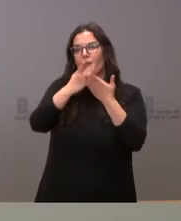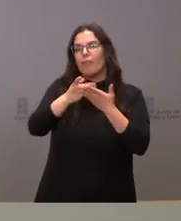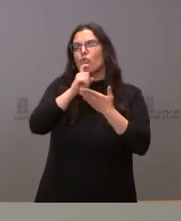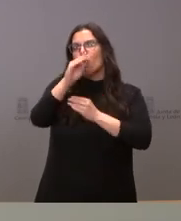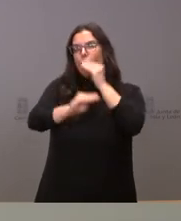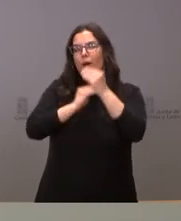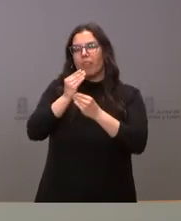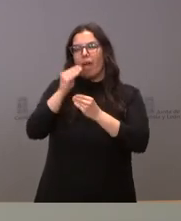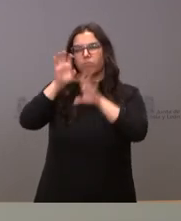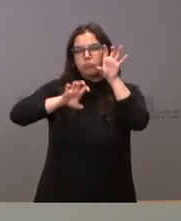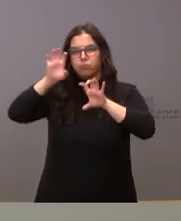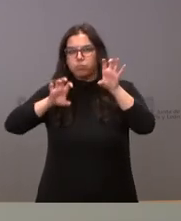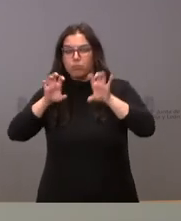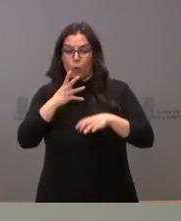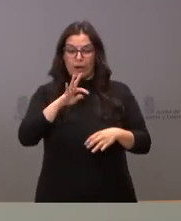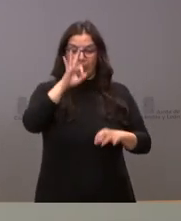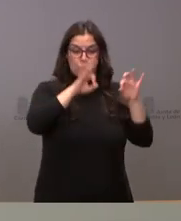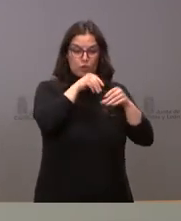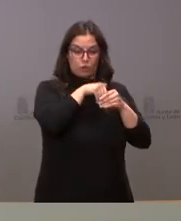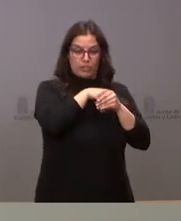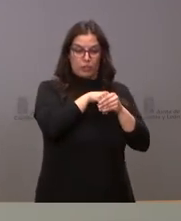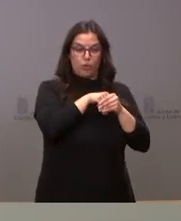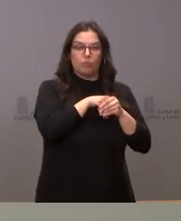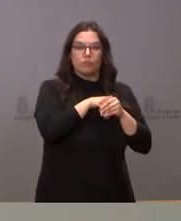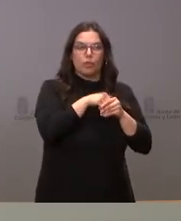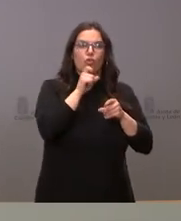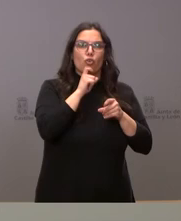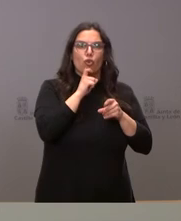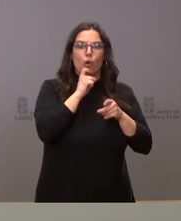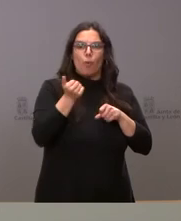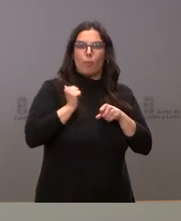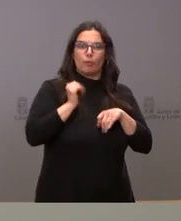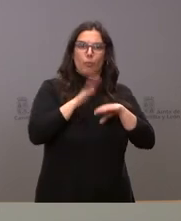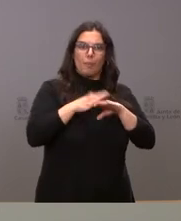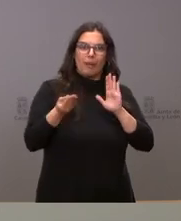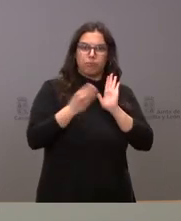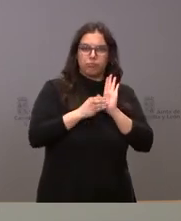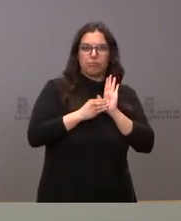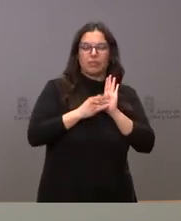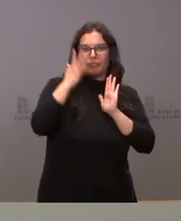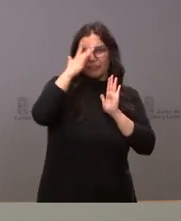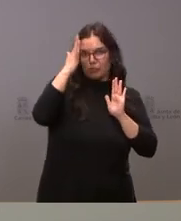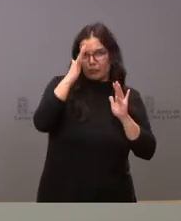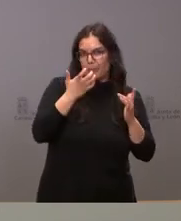de utilizar el margen que tenemos del currículum autonómico para precisamente